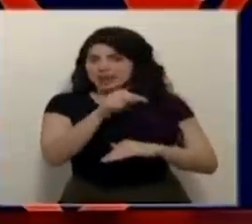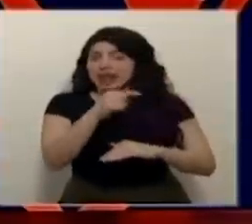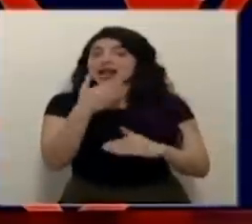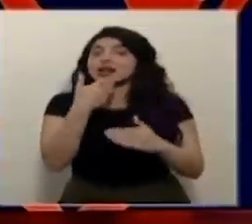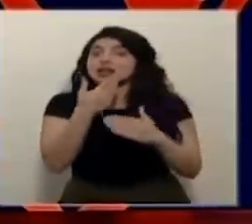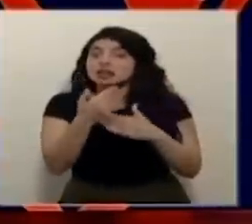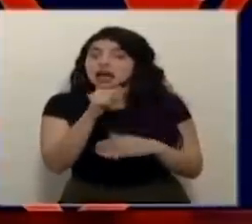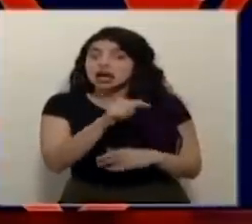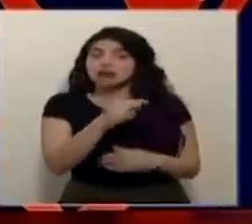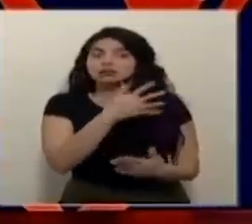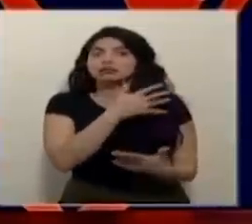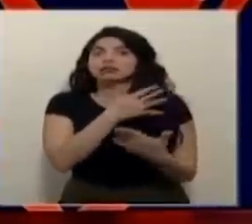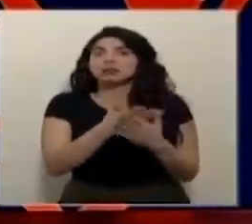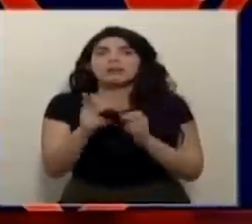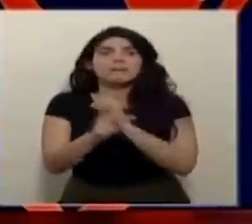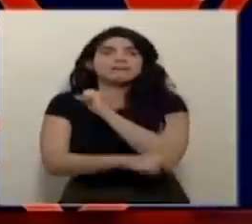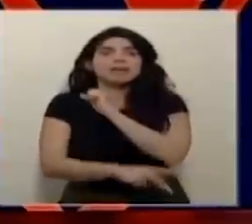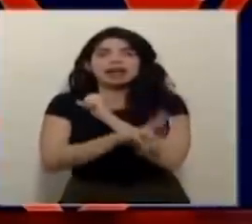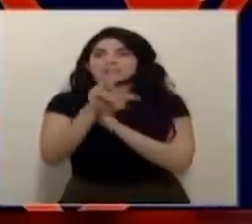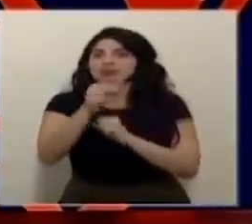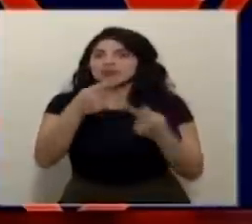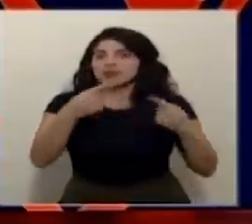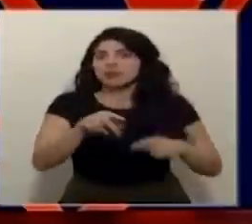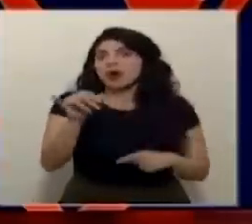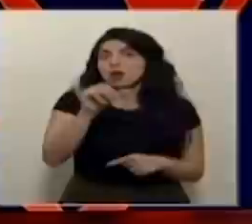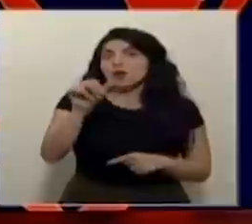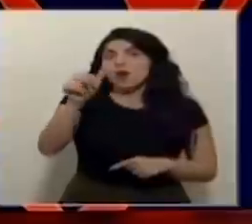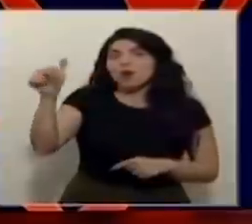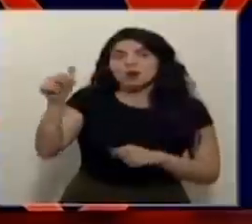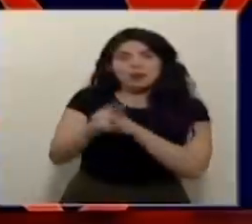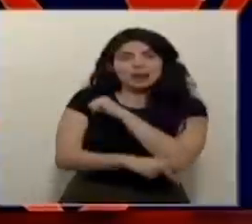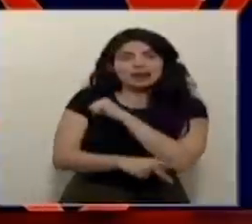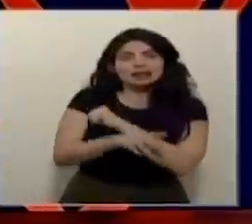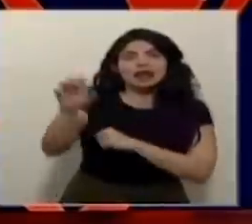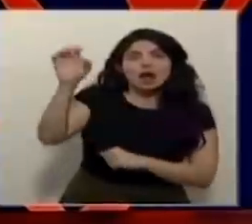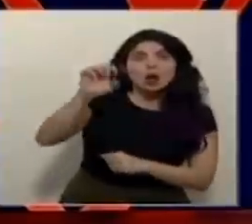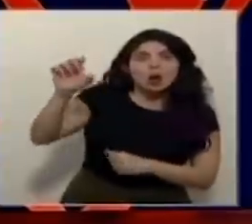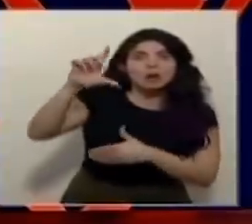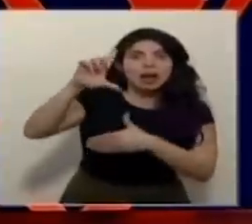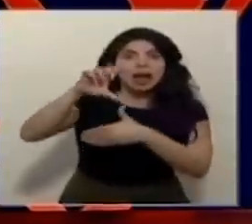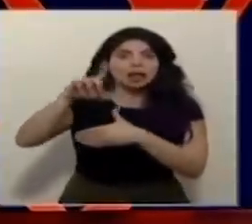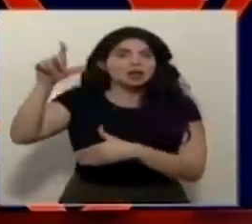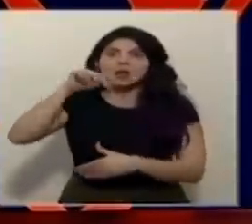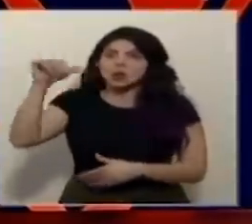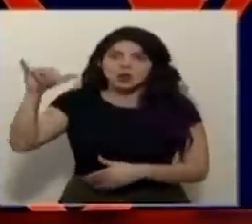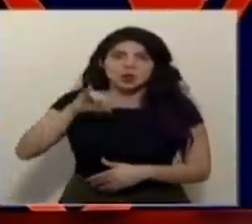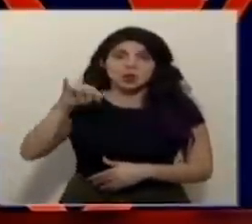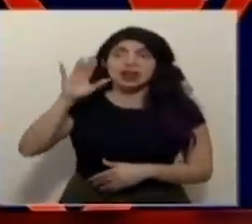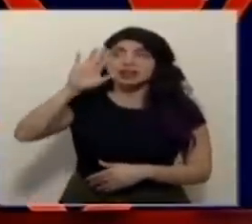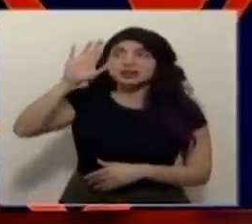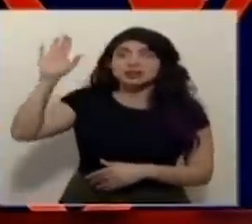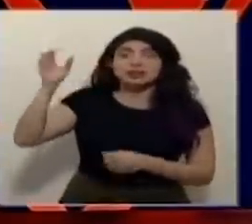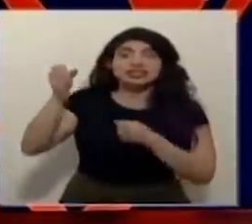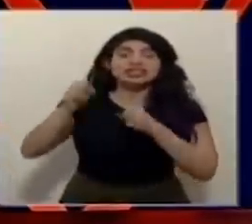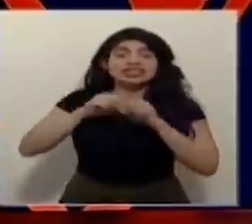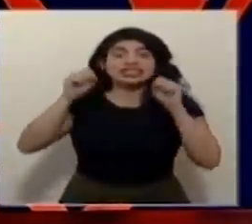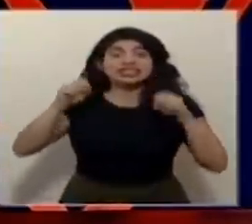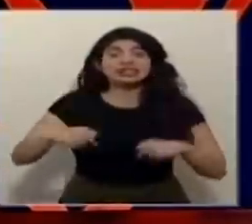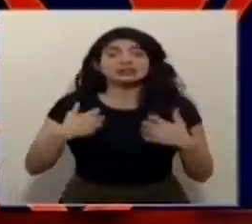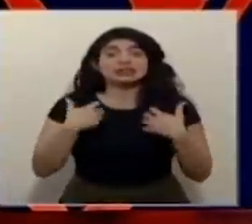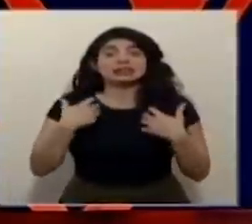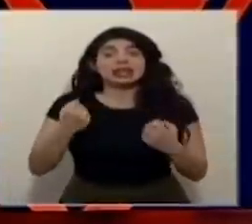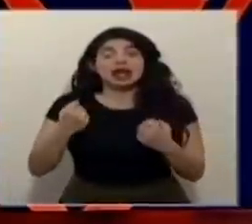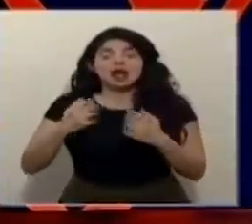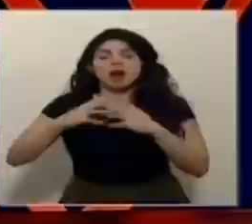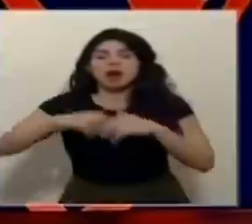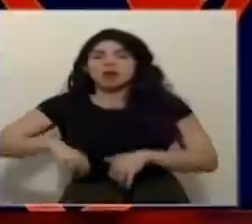no ha presentado lo que se presenta en otros lugares de Europa y de Latinoamérica que es que el sistema de salud colapsa completamente y